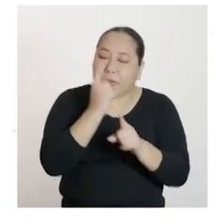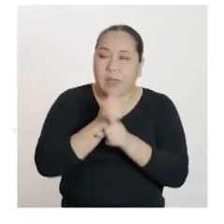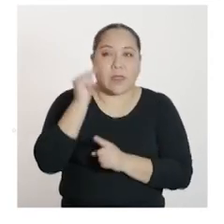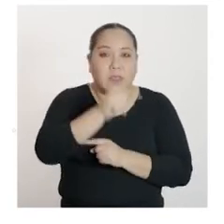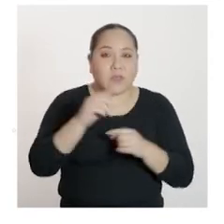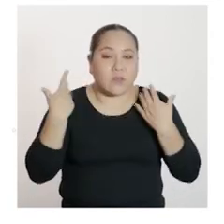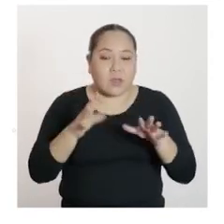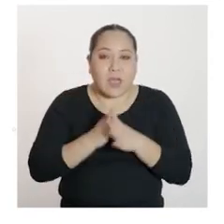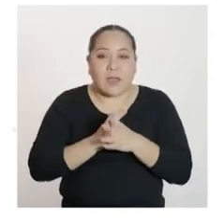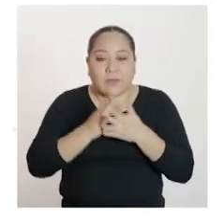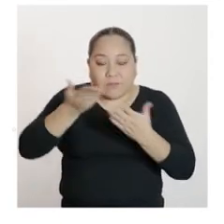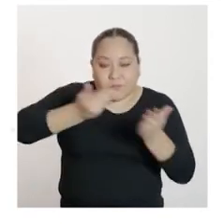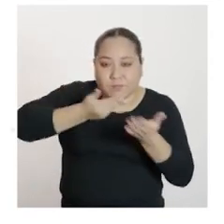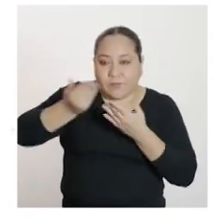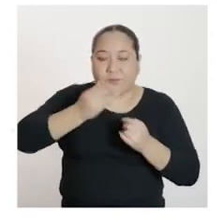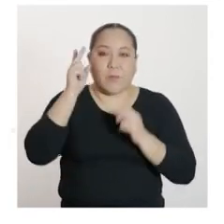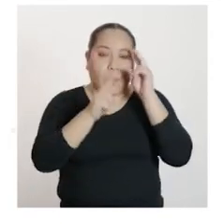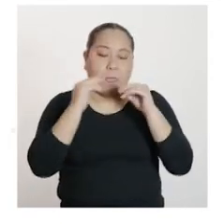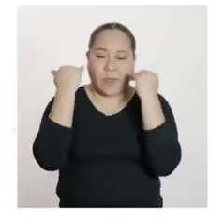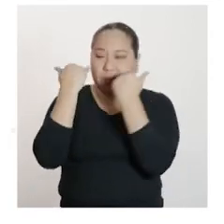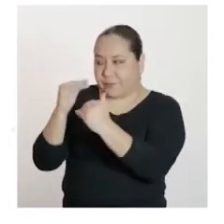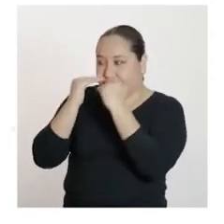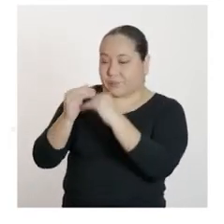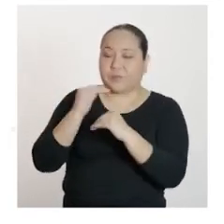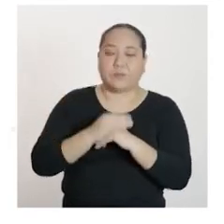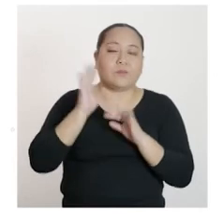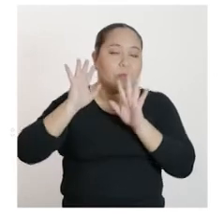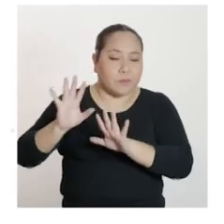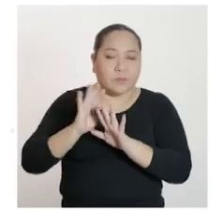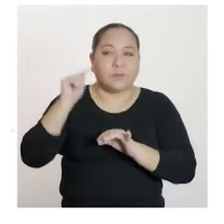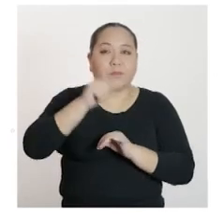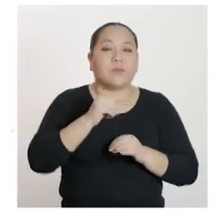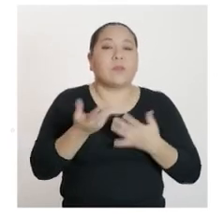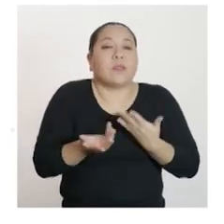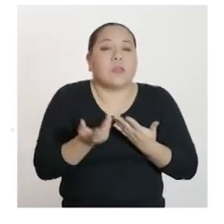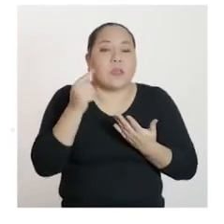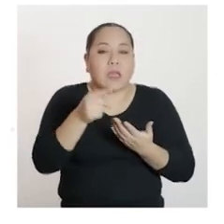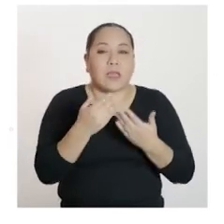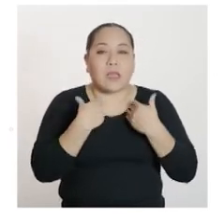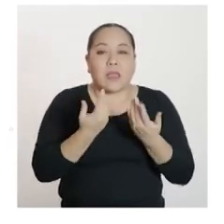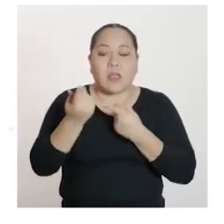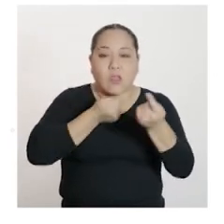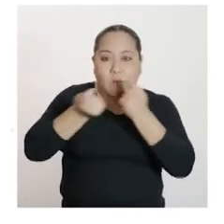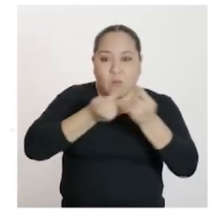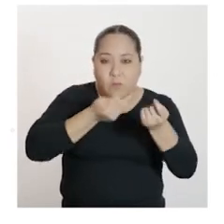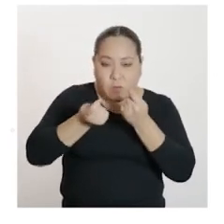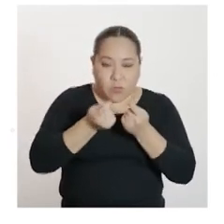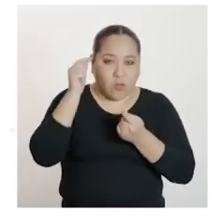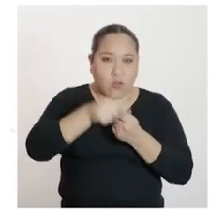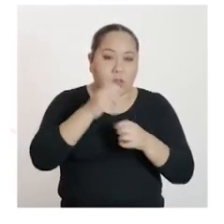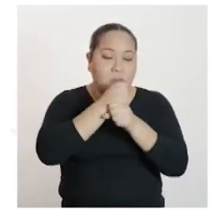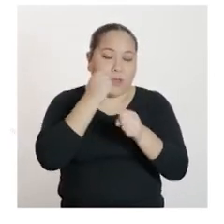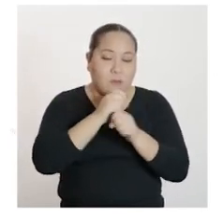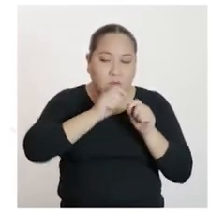interceptos realizamos las restricciones o los valores que tendrá el dominio de la función. En ese